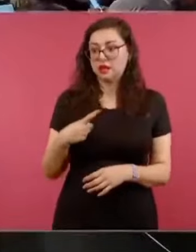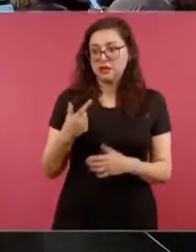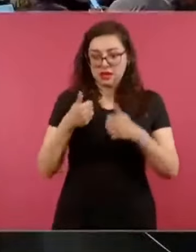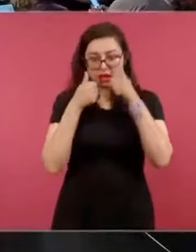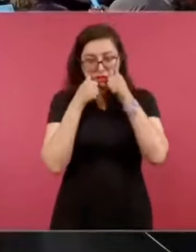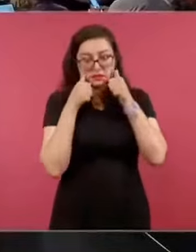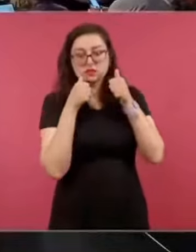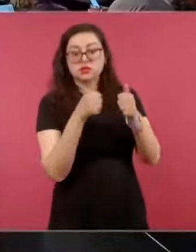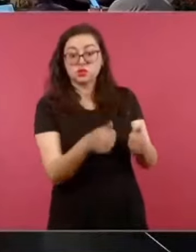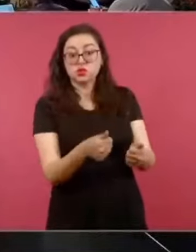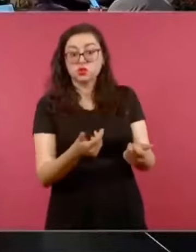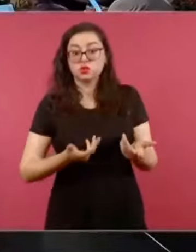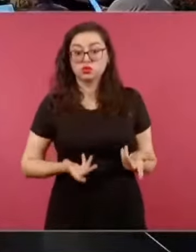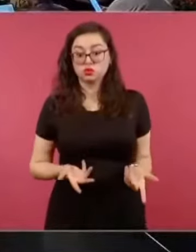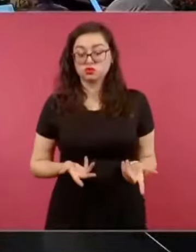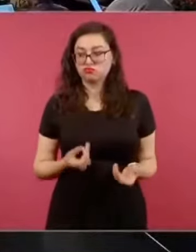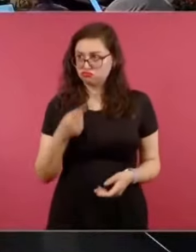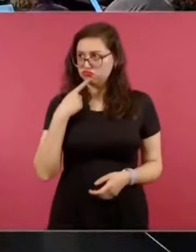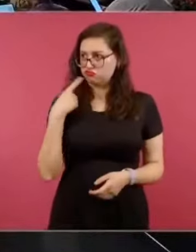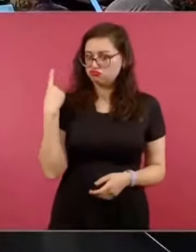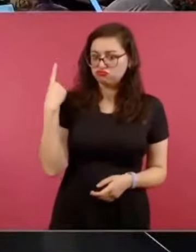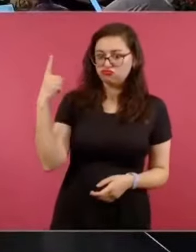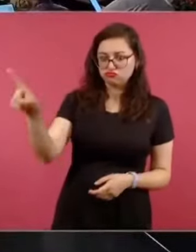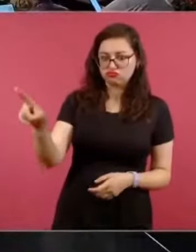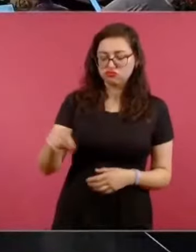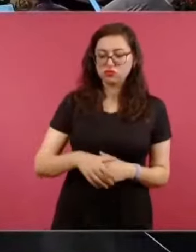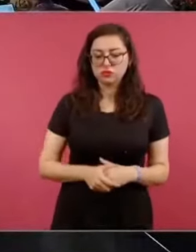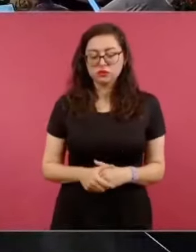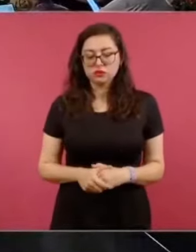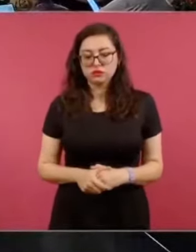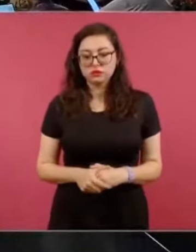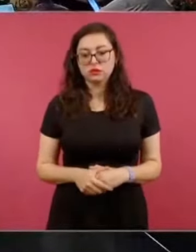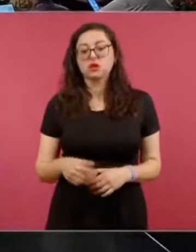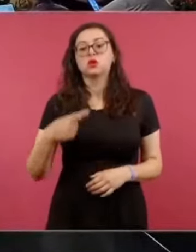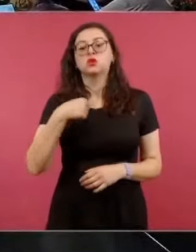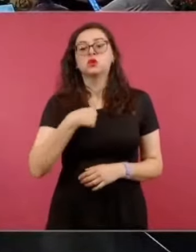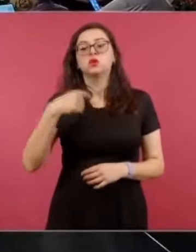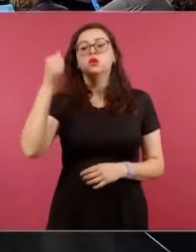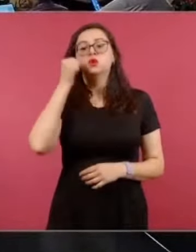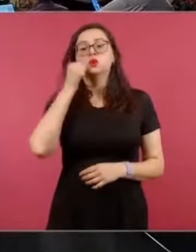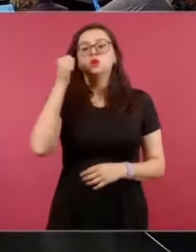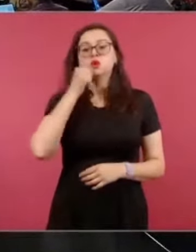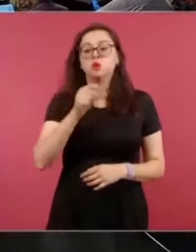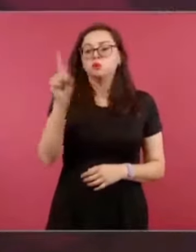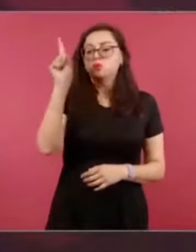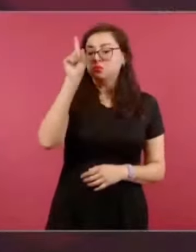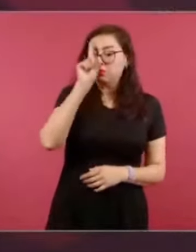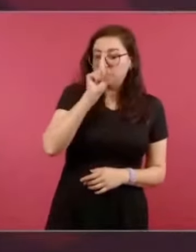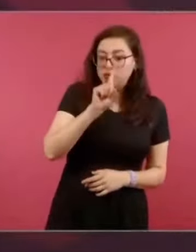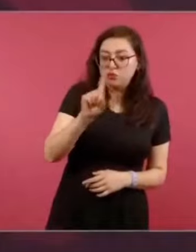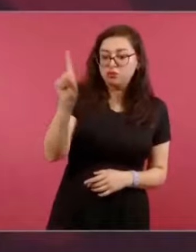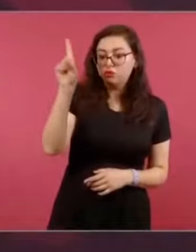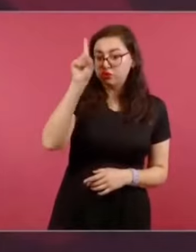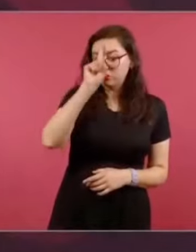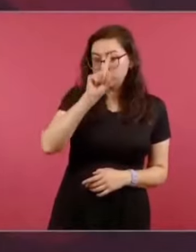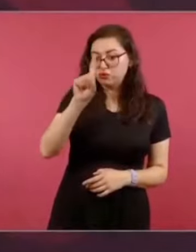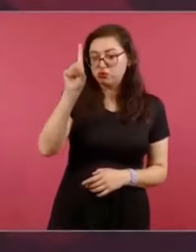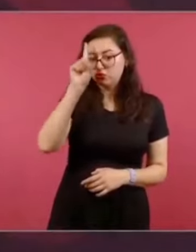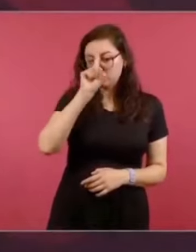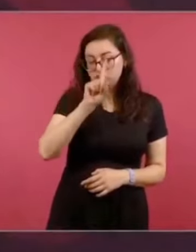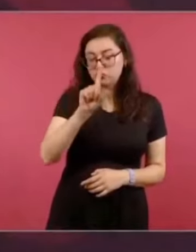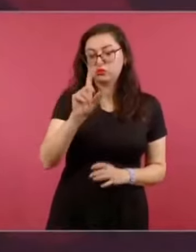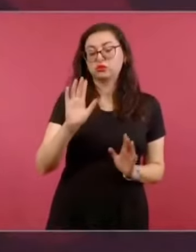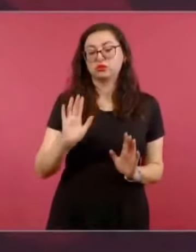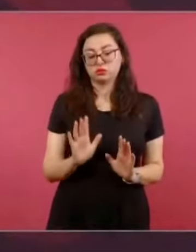Y yo aconsejaría respetuosamente o